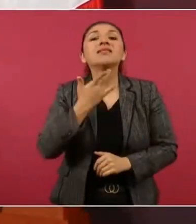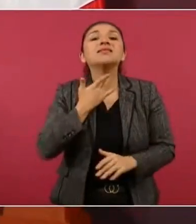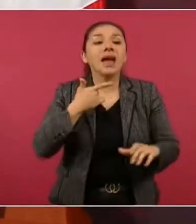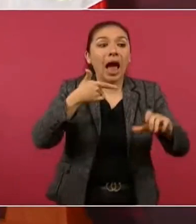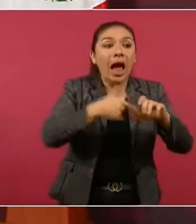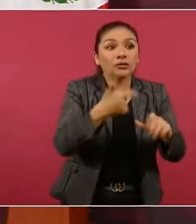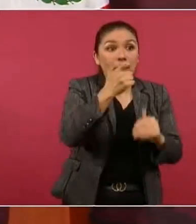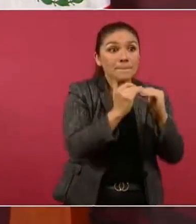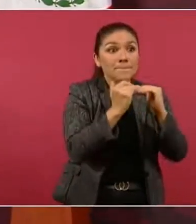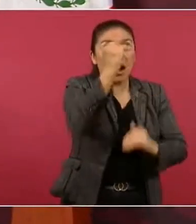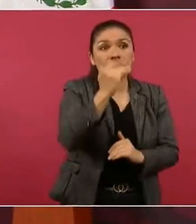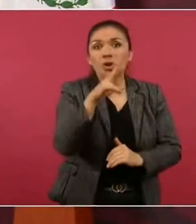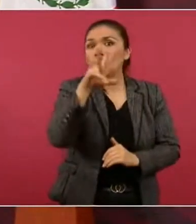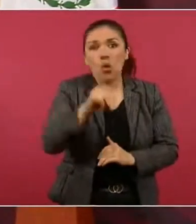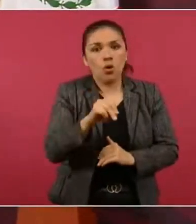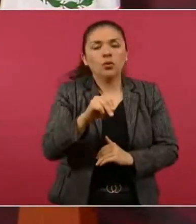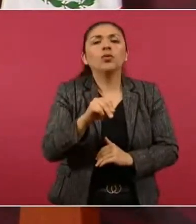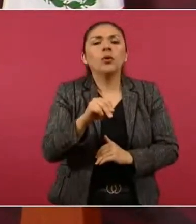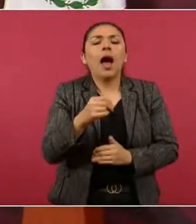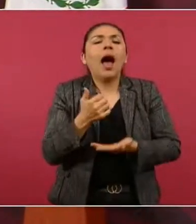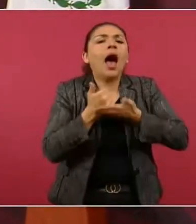¿A quién le ayudan? Al pueblo.